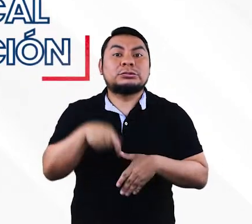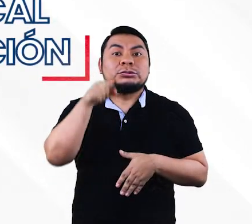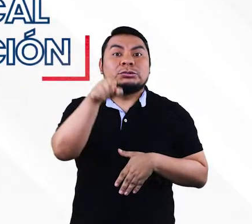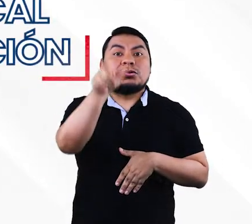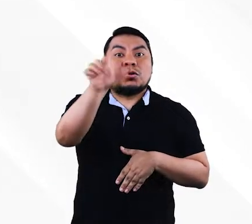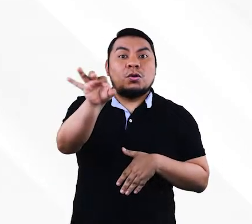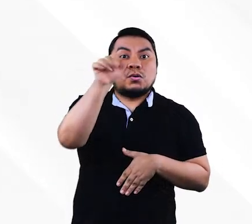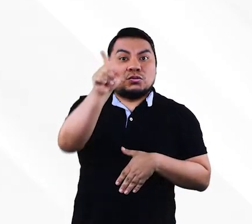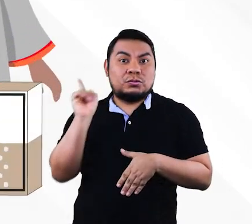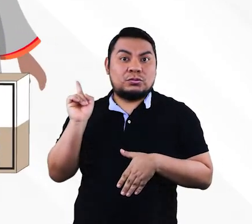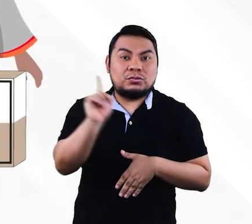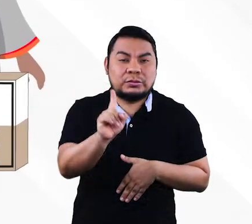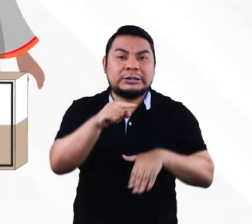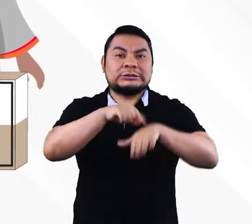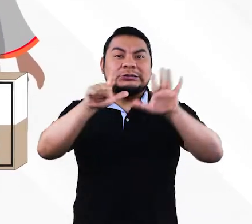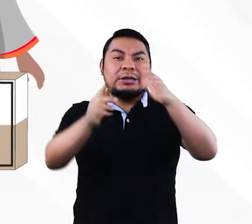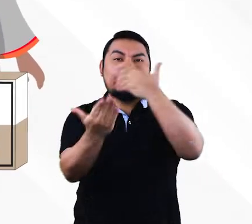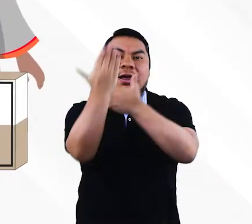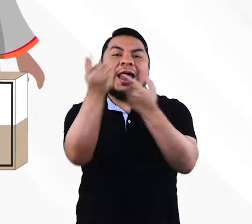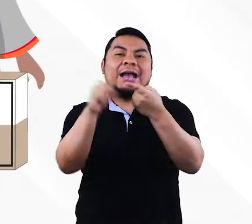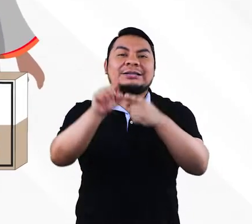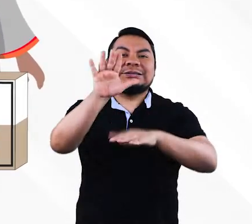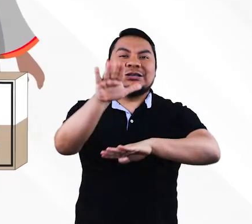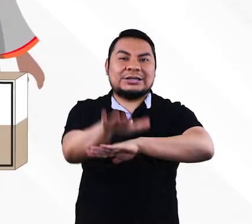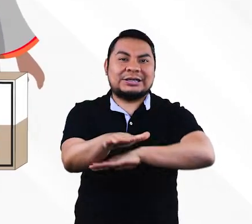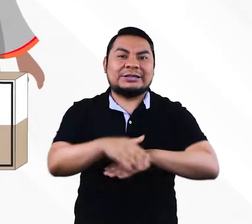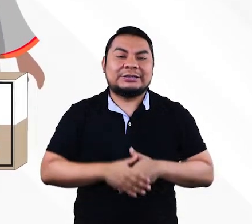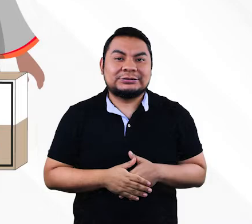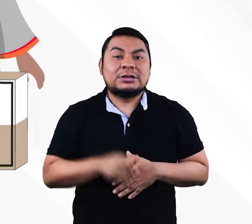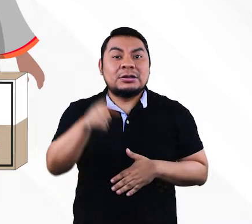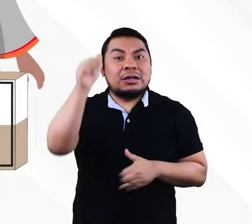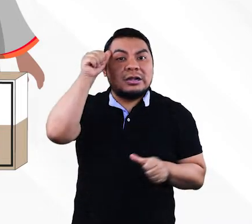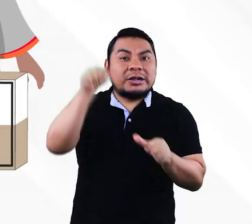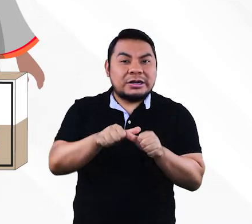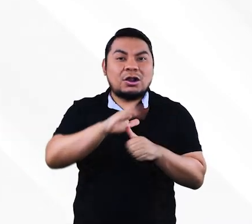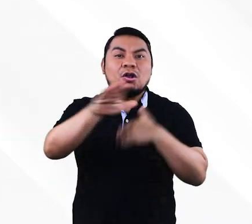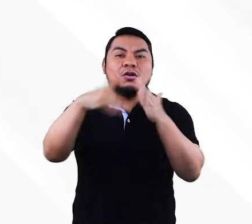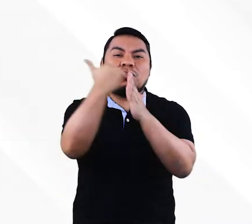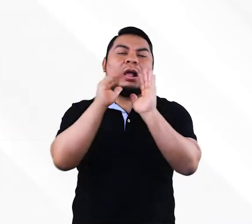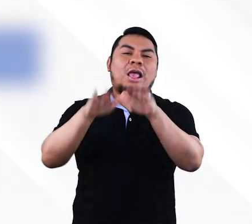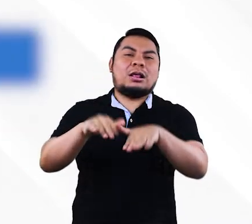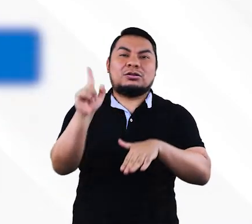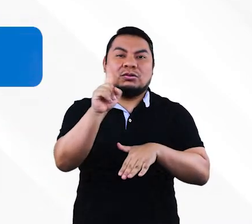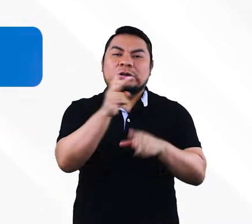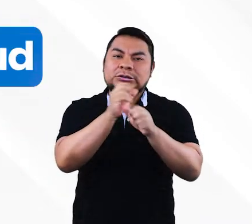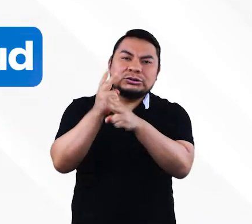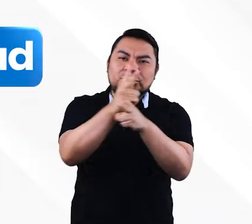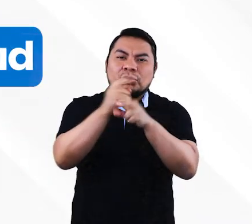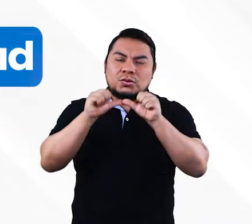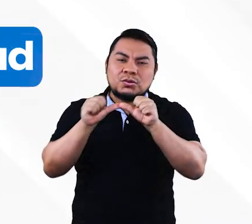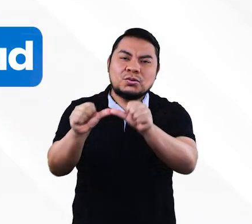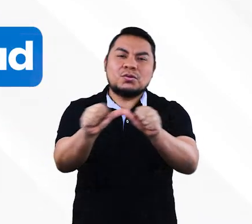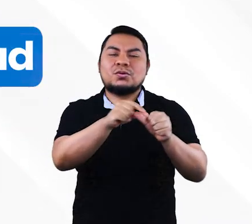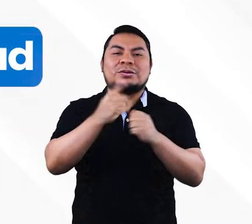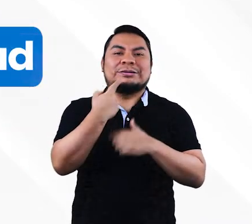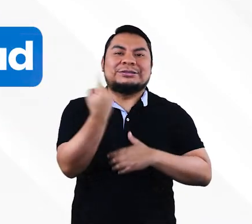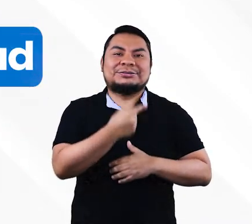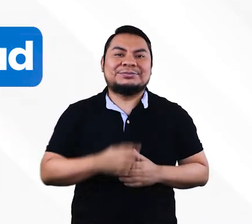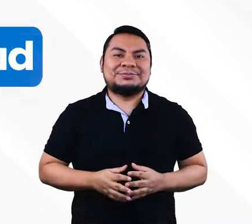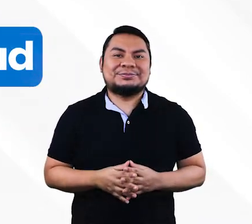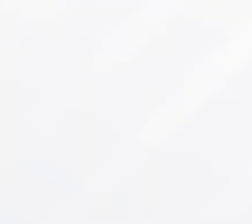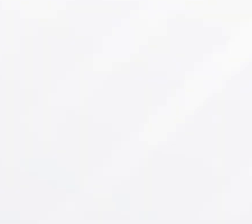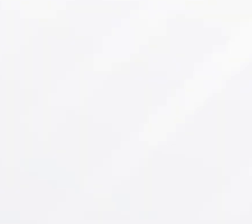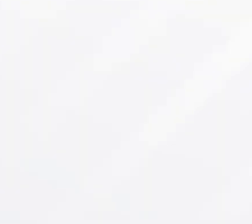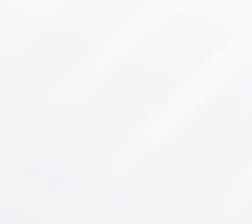local de votación. Y si eres elector, vota de 7 de la mañana a 5 de la tarde. No bajes la guardia. Sigamos cuidando nuestra